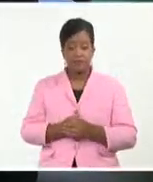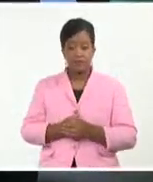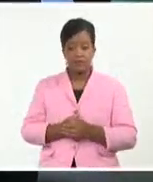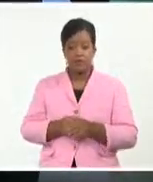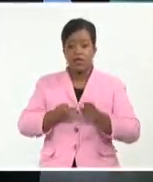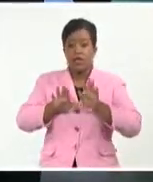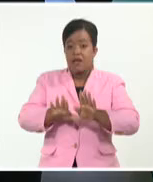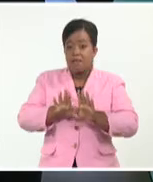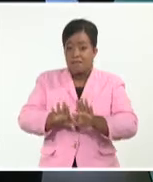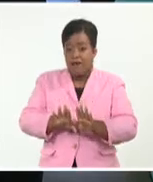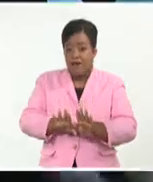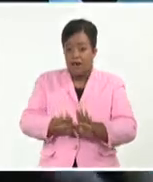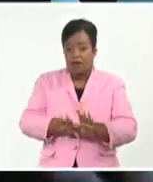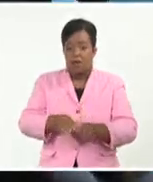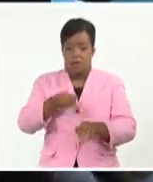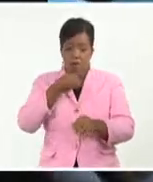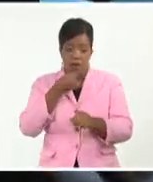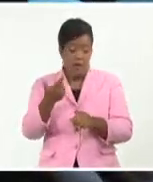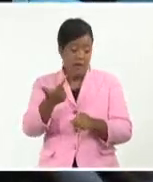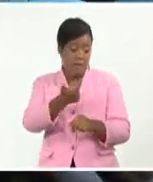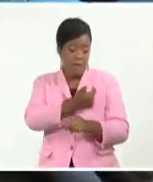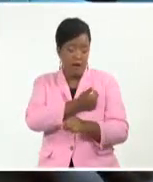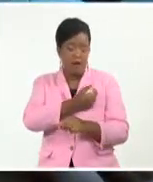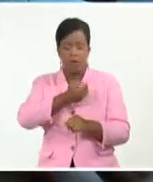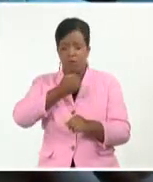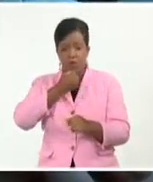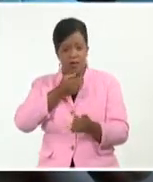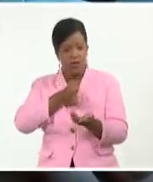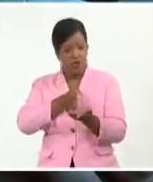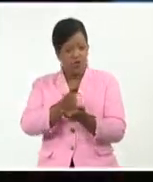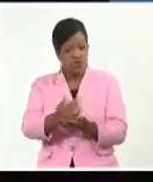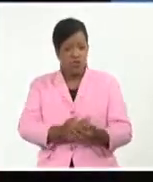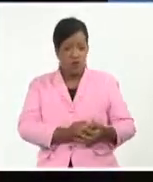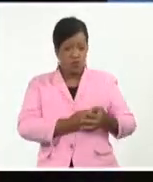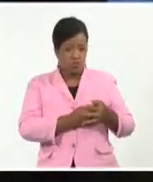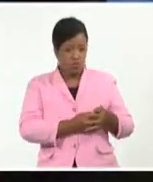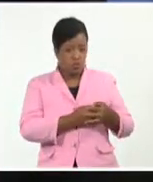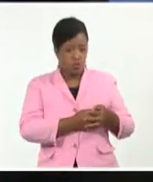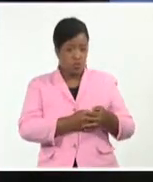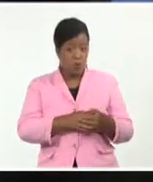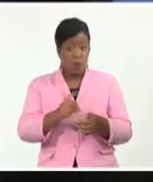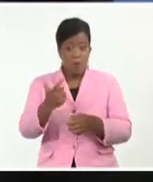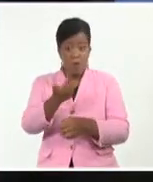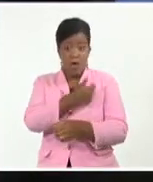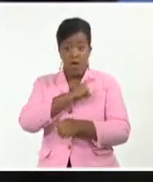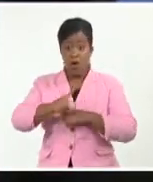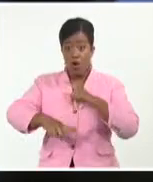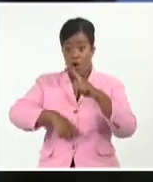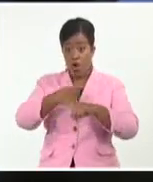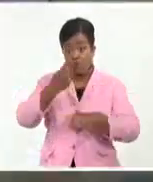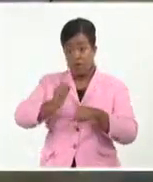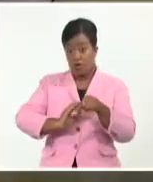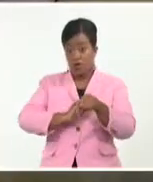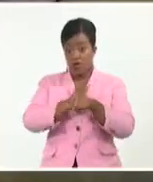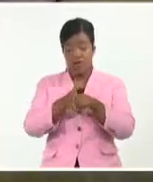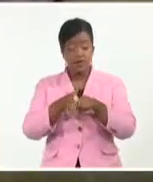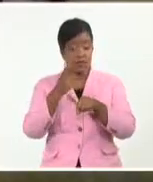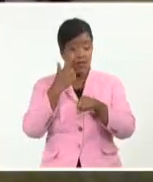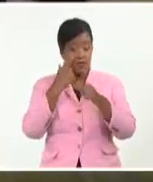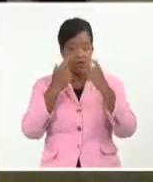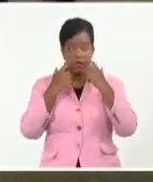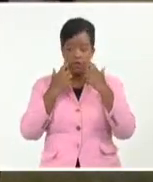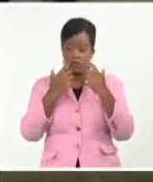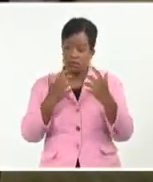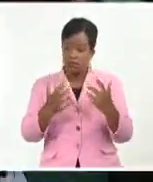no hay nada que suspender. Lejos de validar su interrupción, la vacunación contra la COVID-19 es una justificación adicional